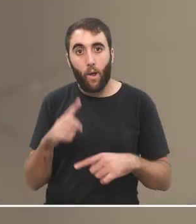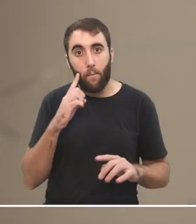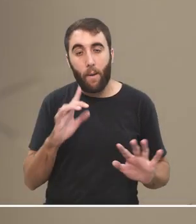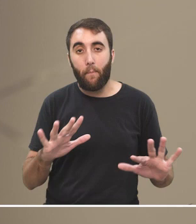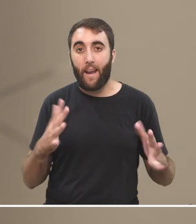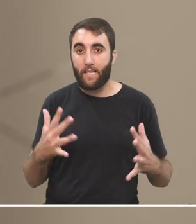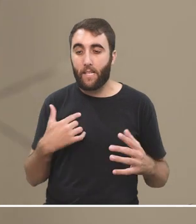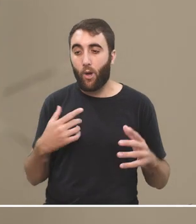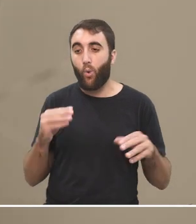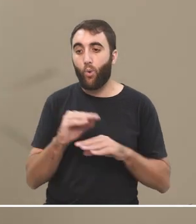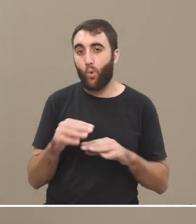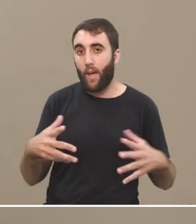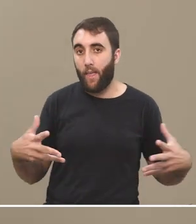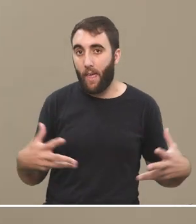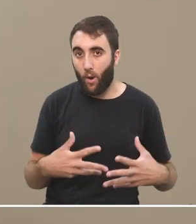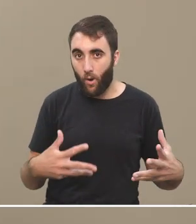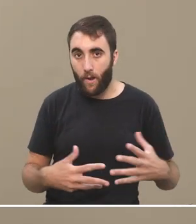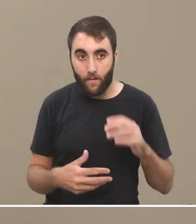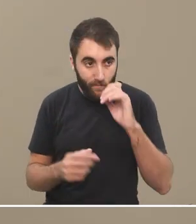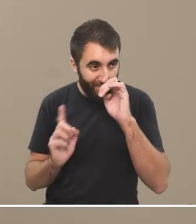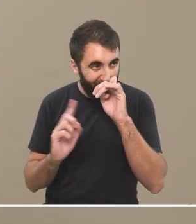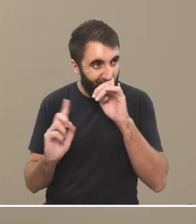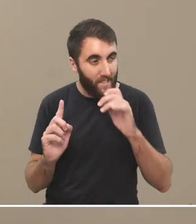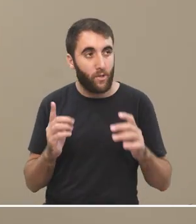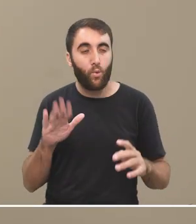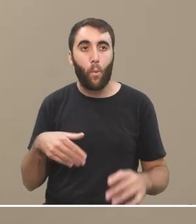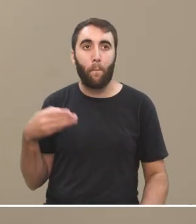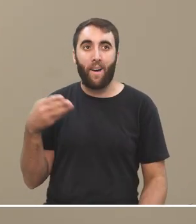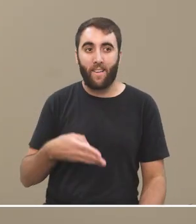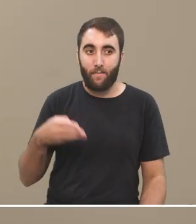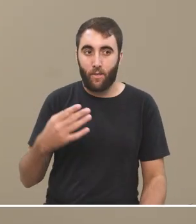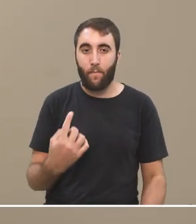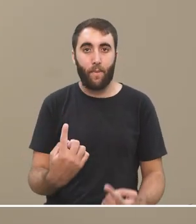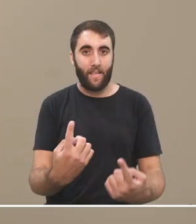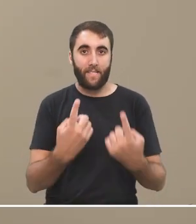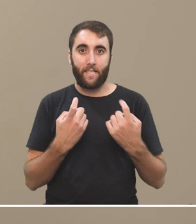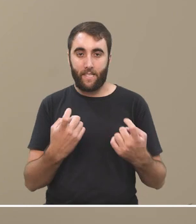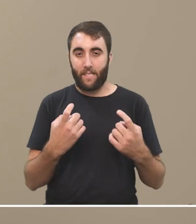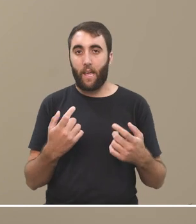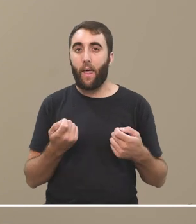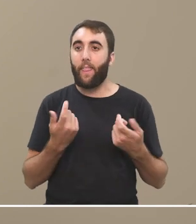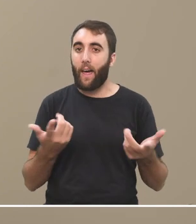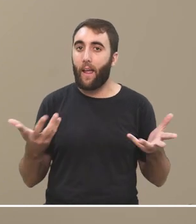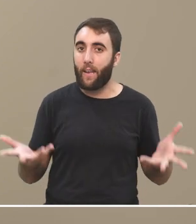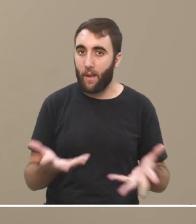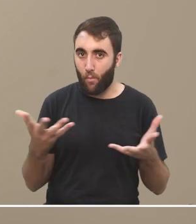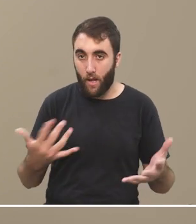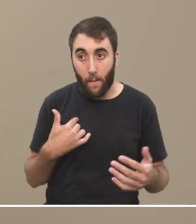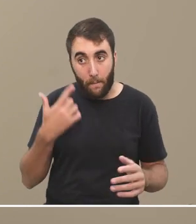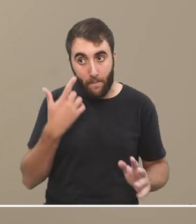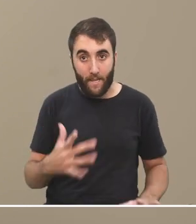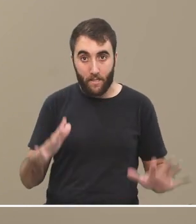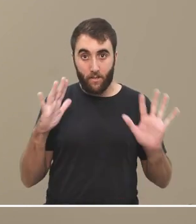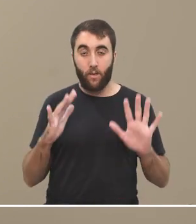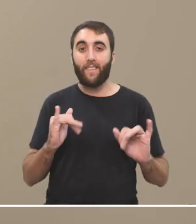cultura contemporánea no es la participación lo que necesita ser estimulado tengo la impresión